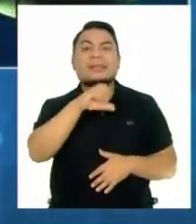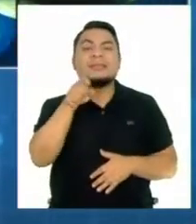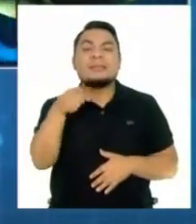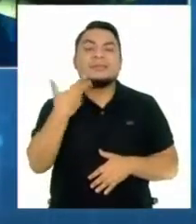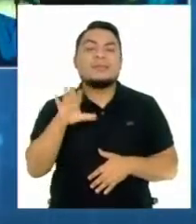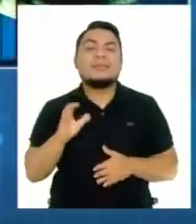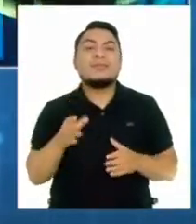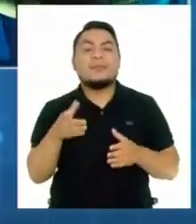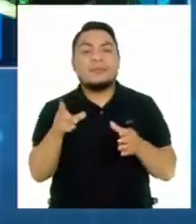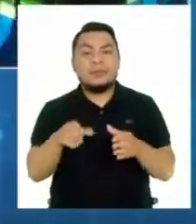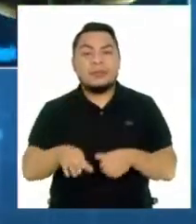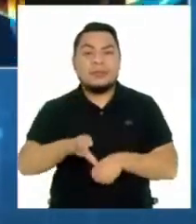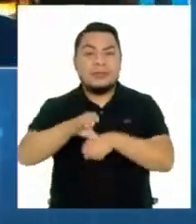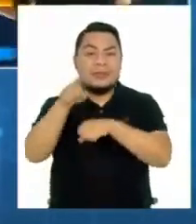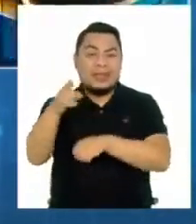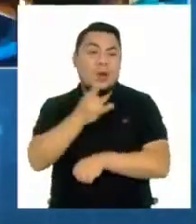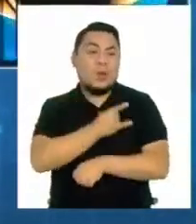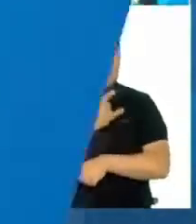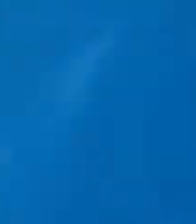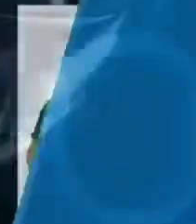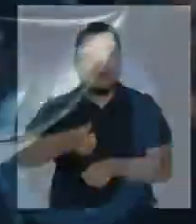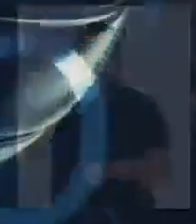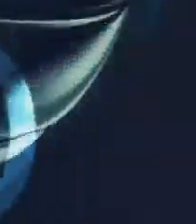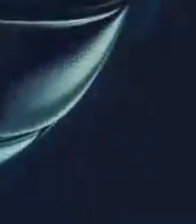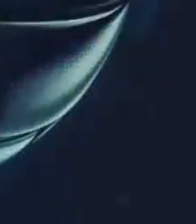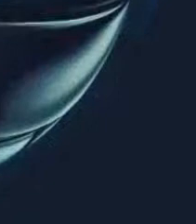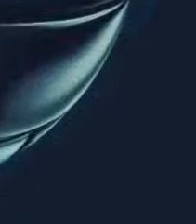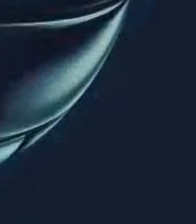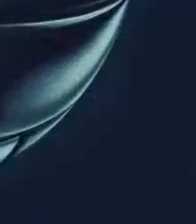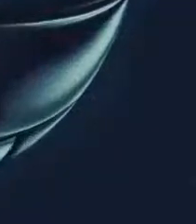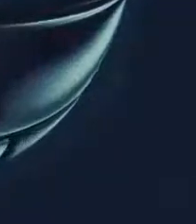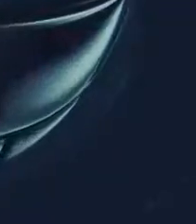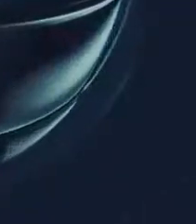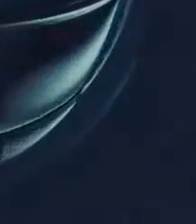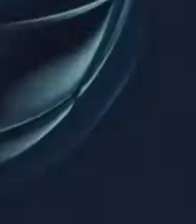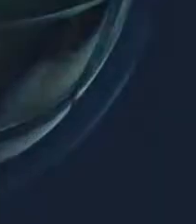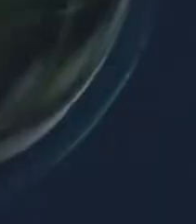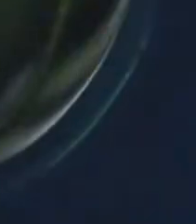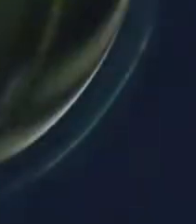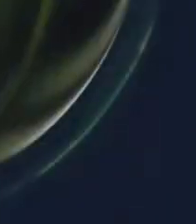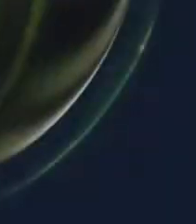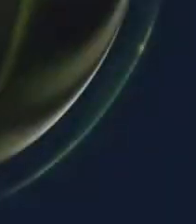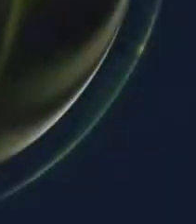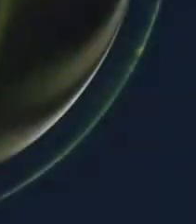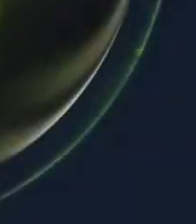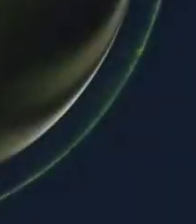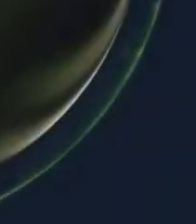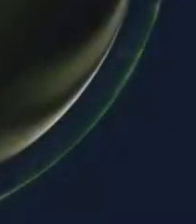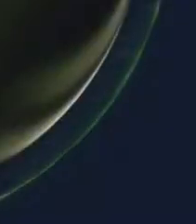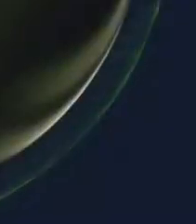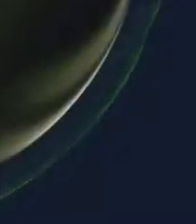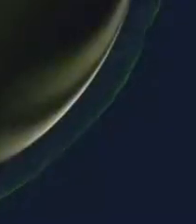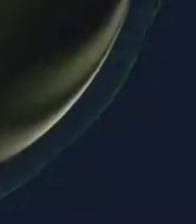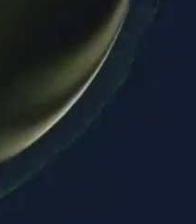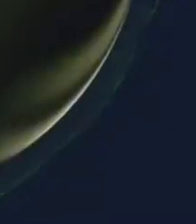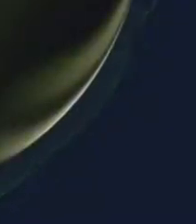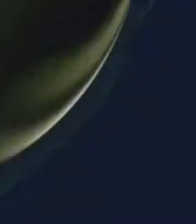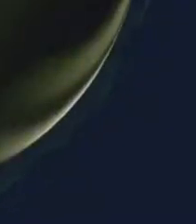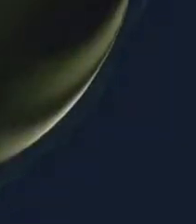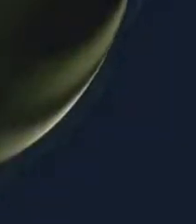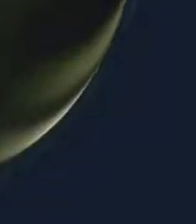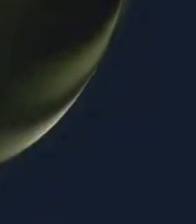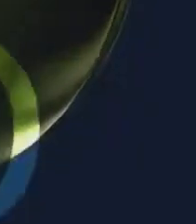deja de ser el técnico y ¿quién podría venir a la U? Palermo. Parece que finalmente Martín Palermo